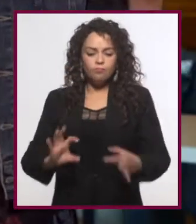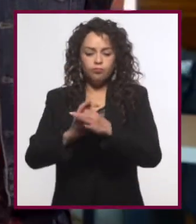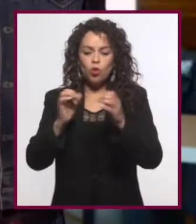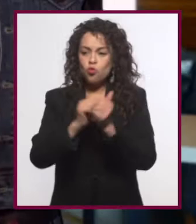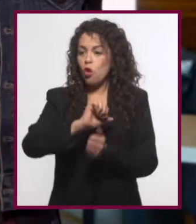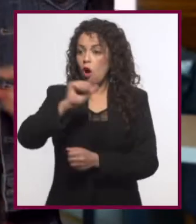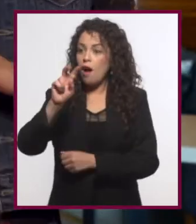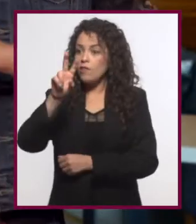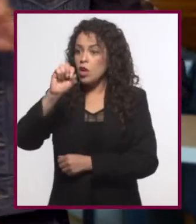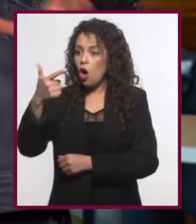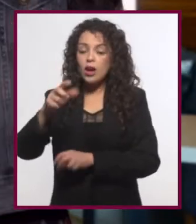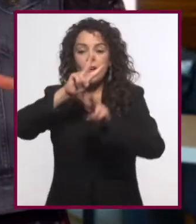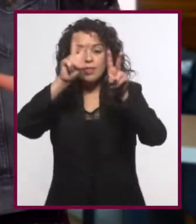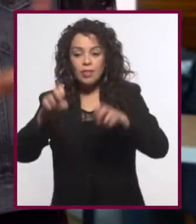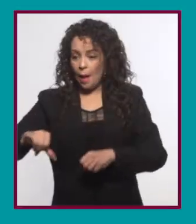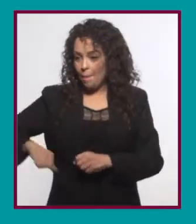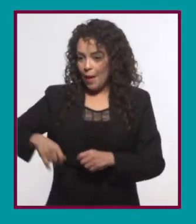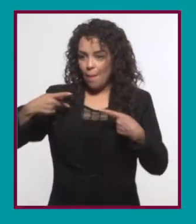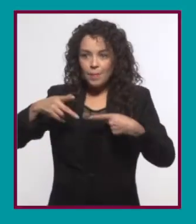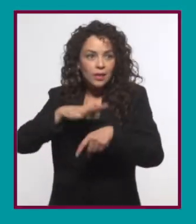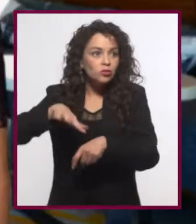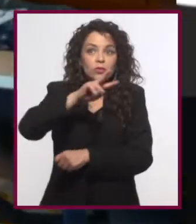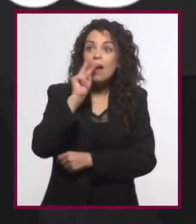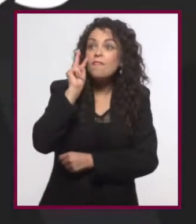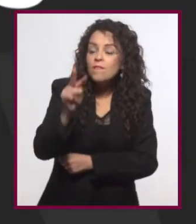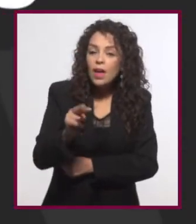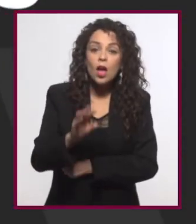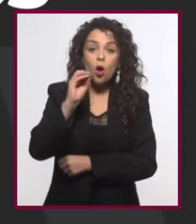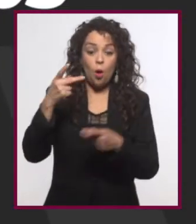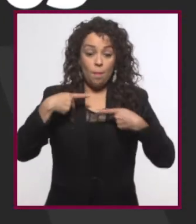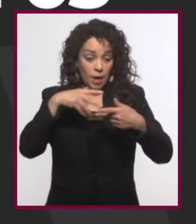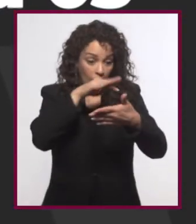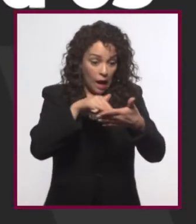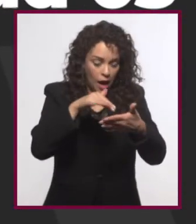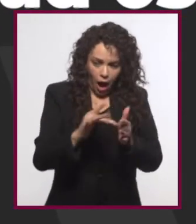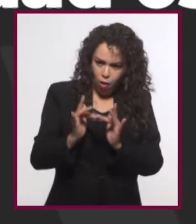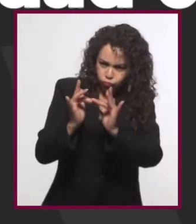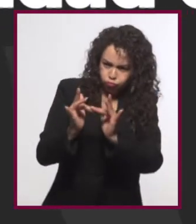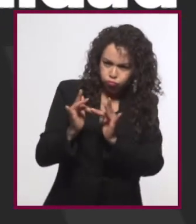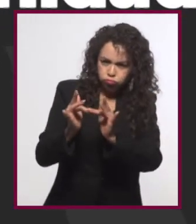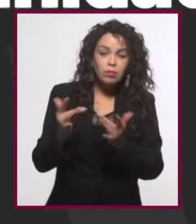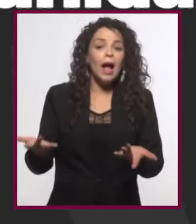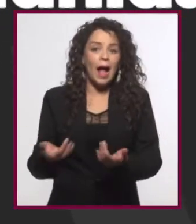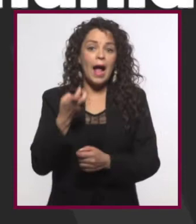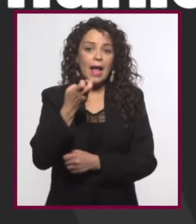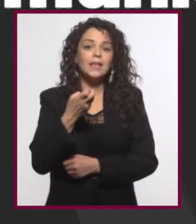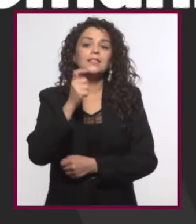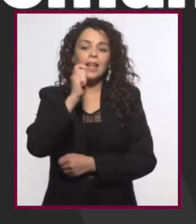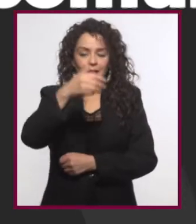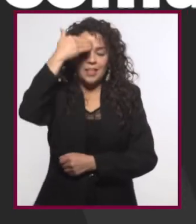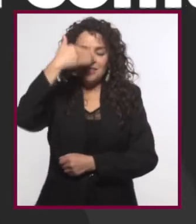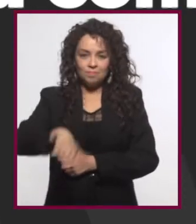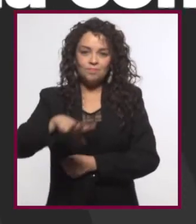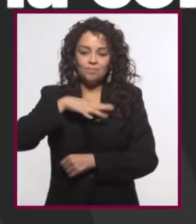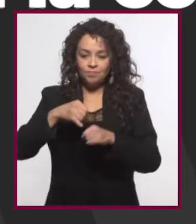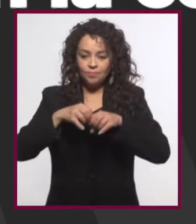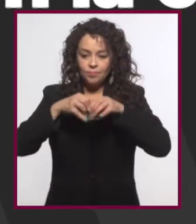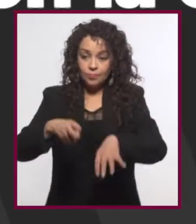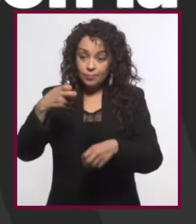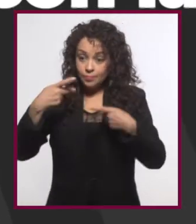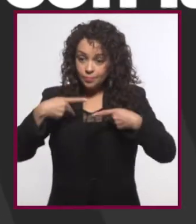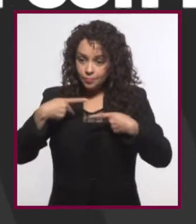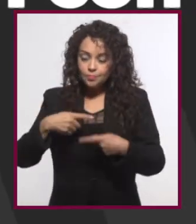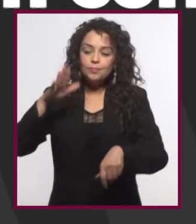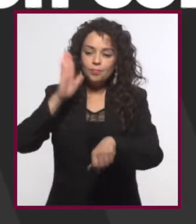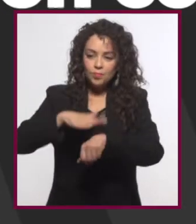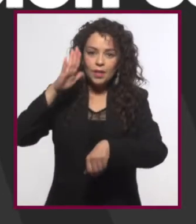blogs que tratan temas que podrán interesarle a la audiencia. El interactuar con sus lectores es algo muy sabido de este tipo de contenidos, lo que ayuda al